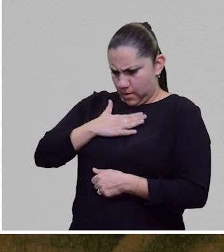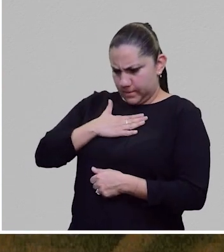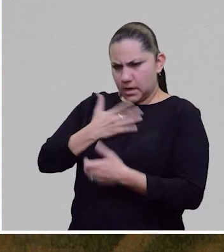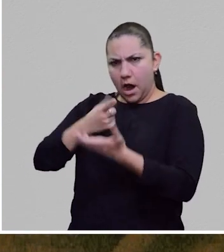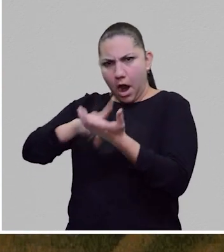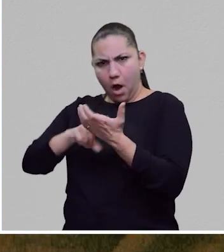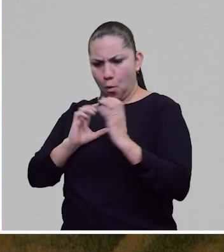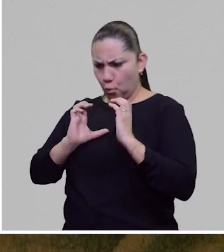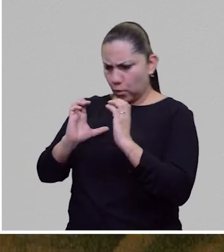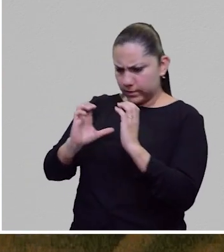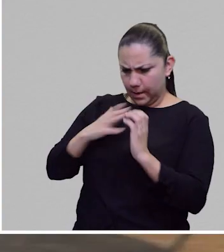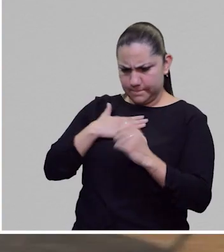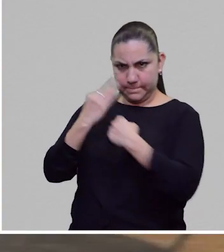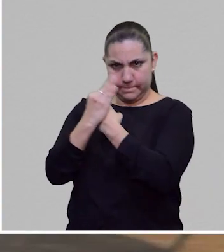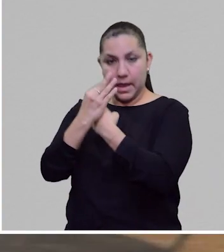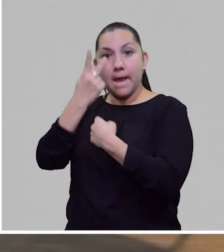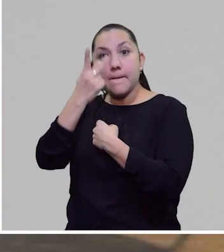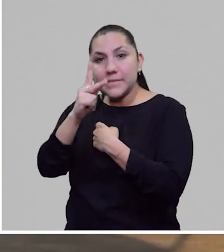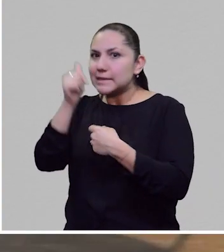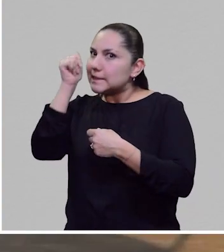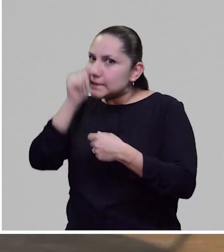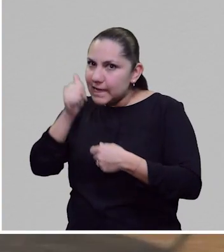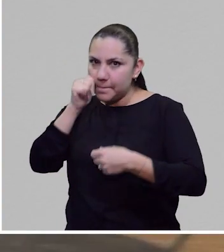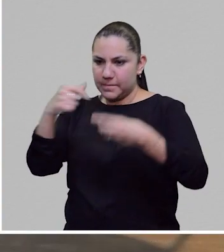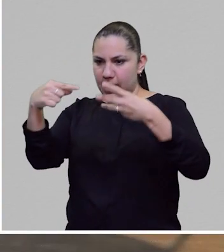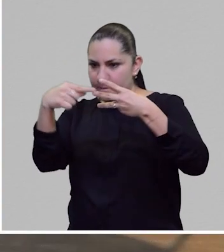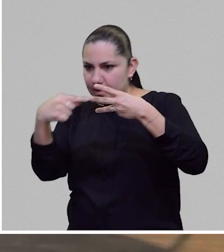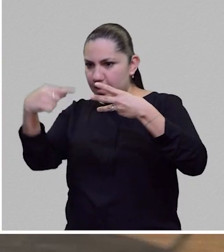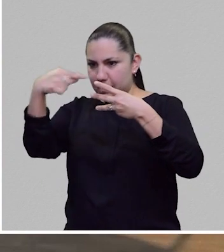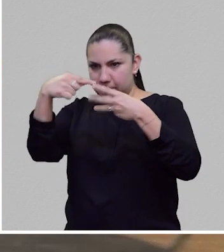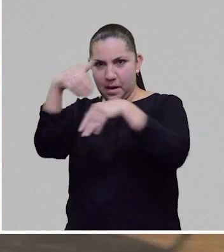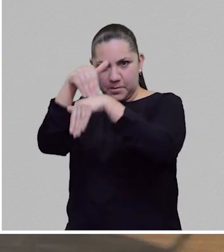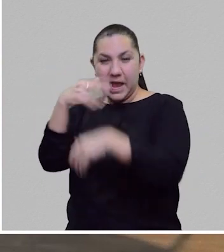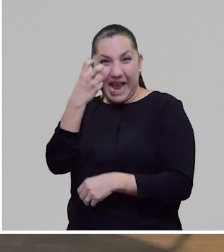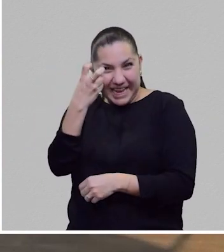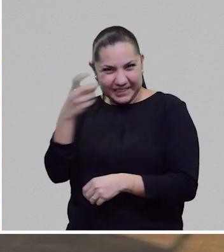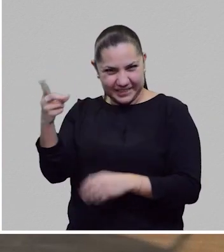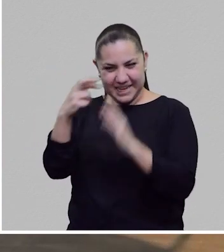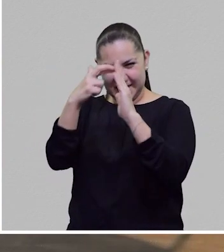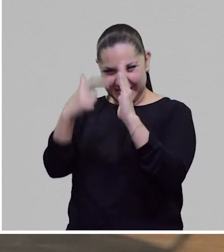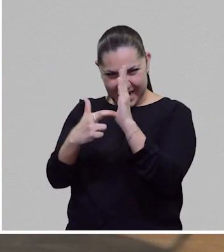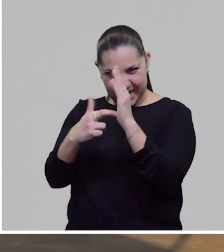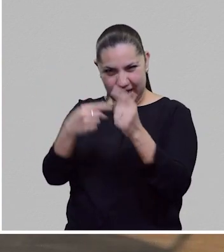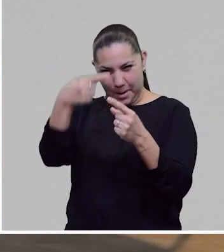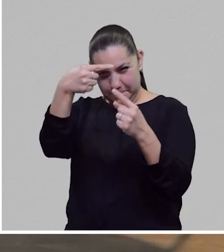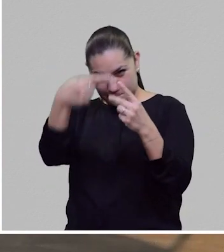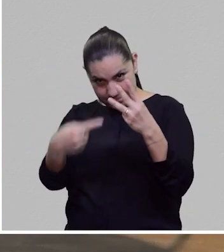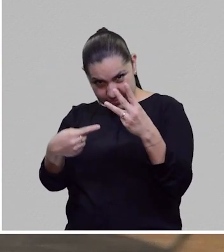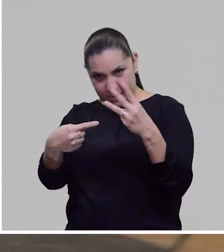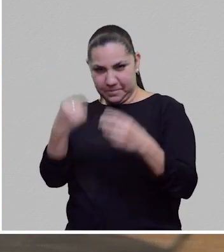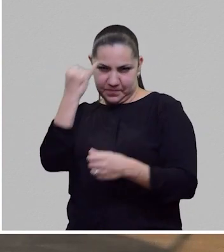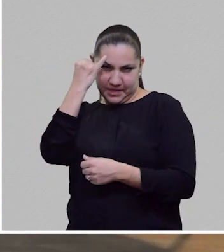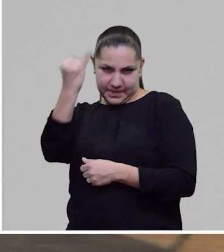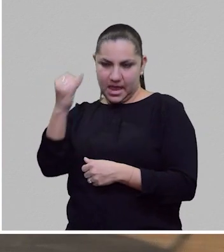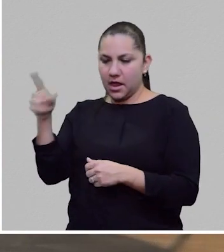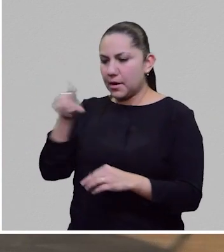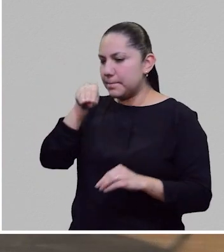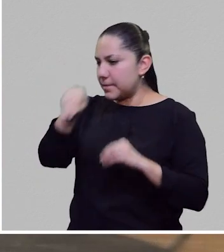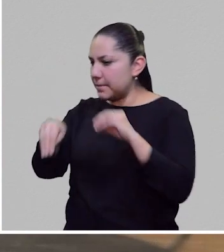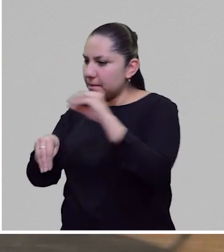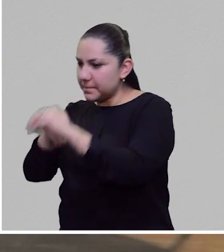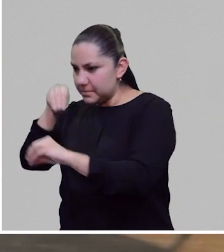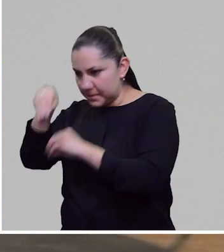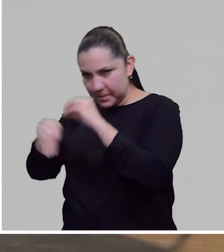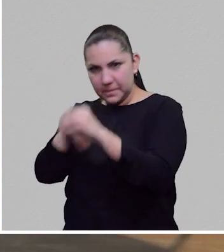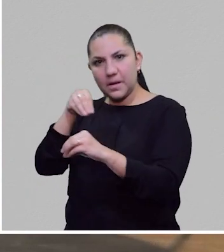con estas... segunda. Ajá, exactamente. Con ese juego de reglas se escribe un volumen muy lindo. Era una serie de cuentos que luego compila el